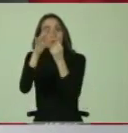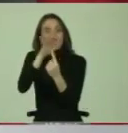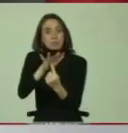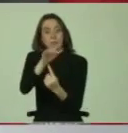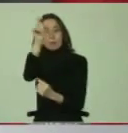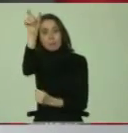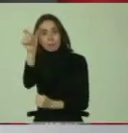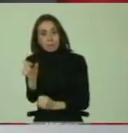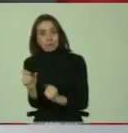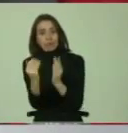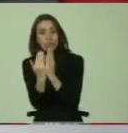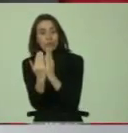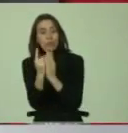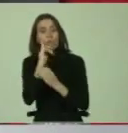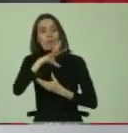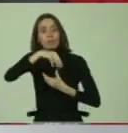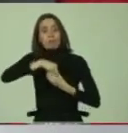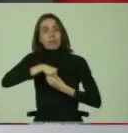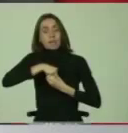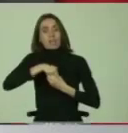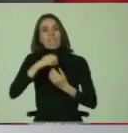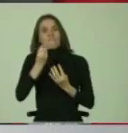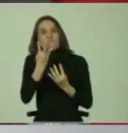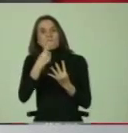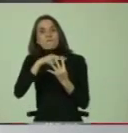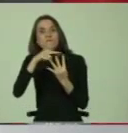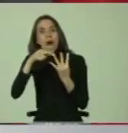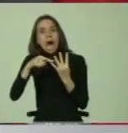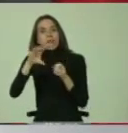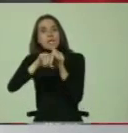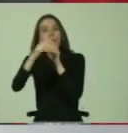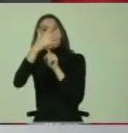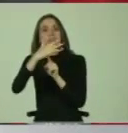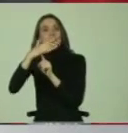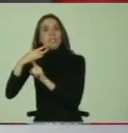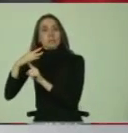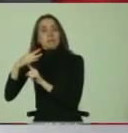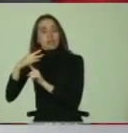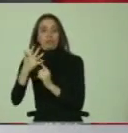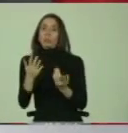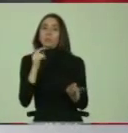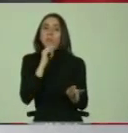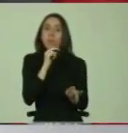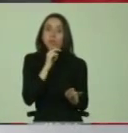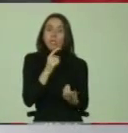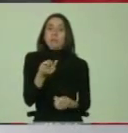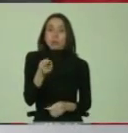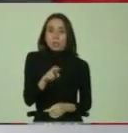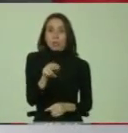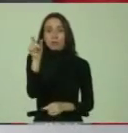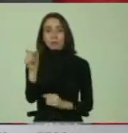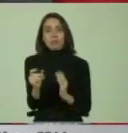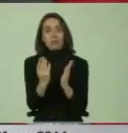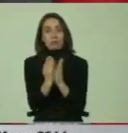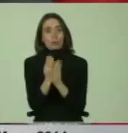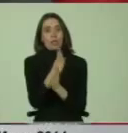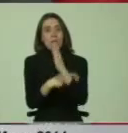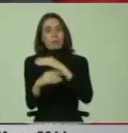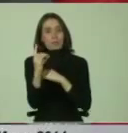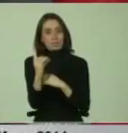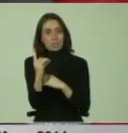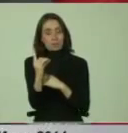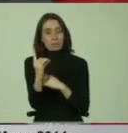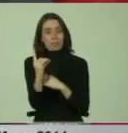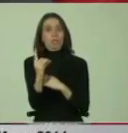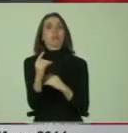estudiantes, que reúnen en sí varios factores de discriminación. Por ejemplo, de nuevo, los estudiantes con discapacidad también